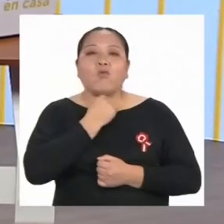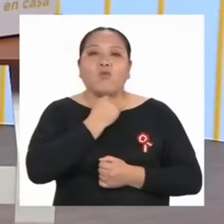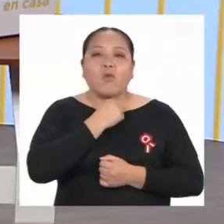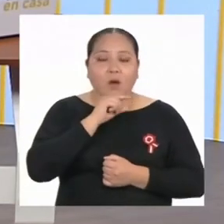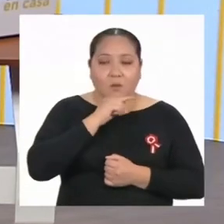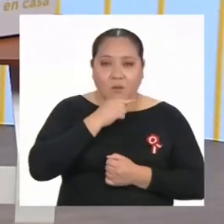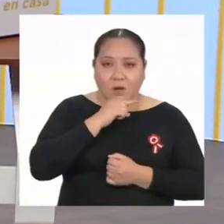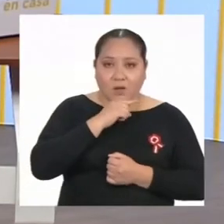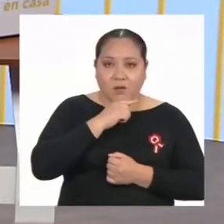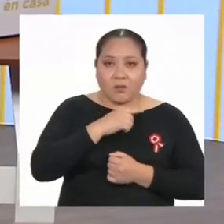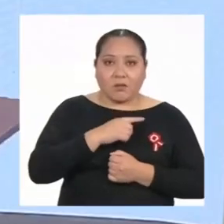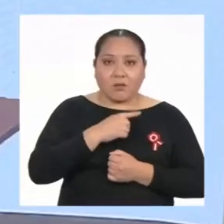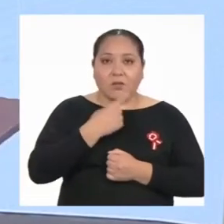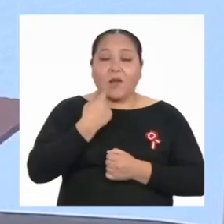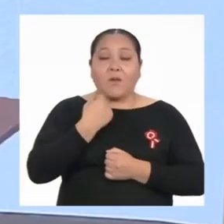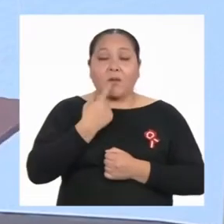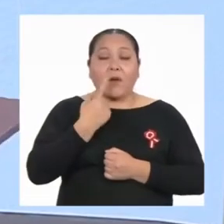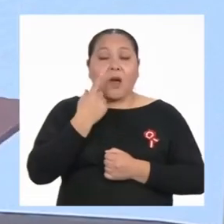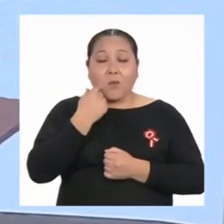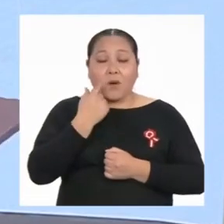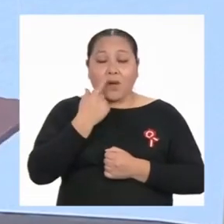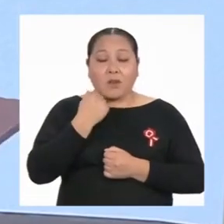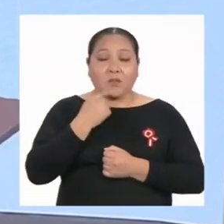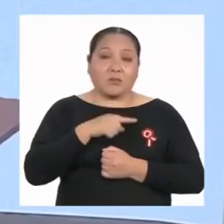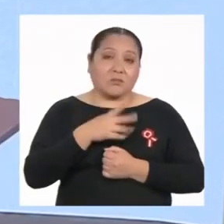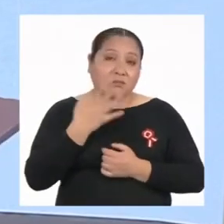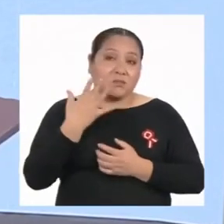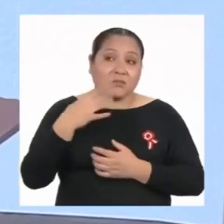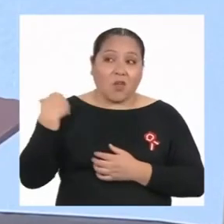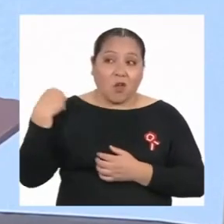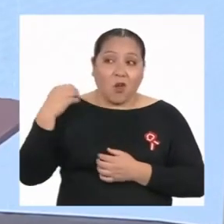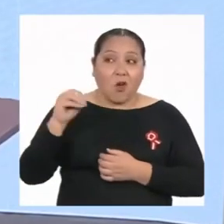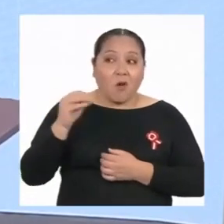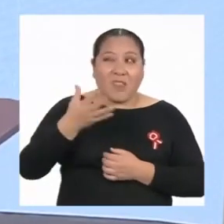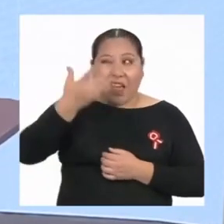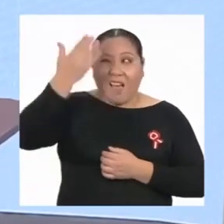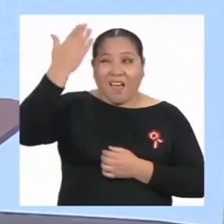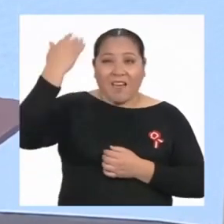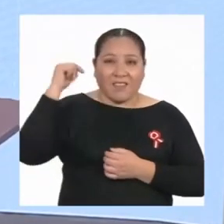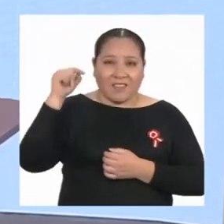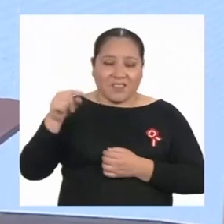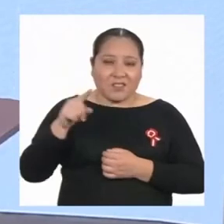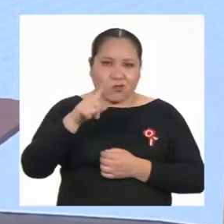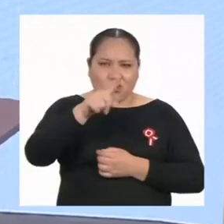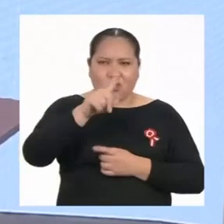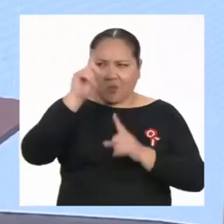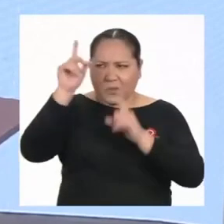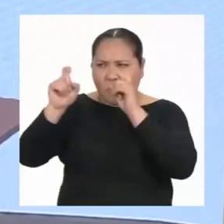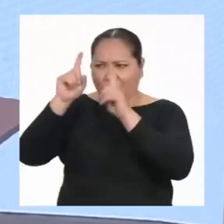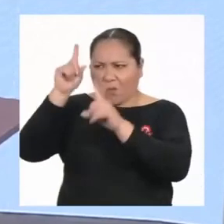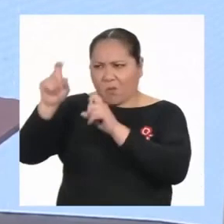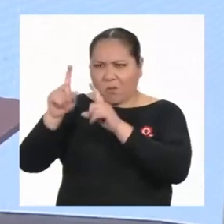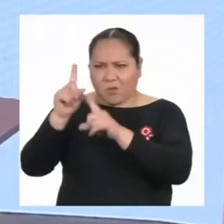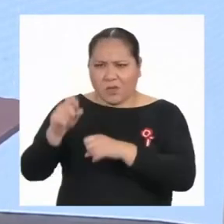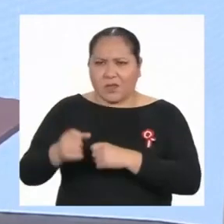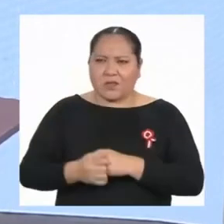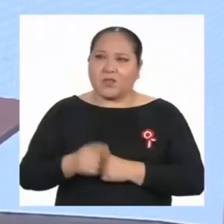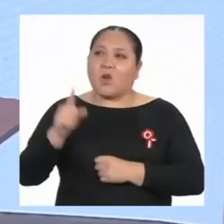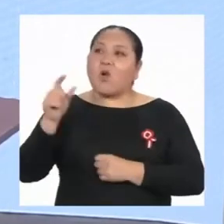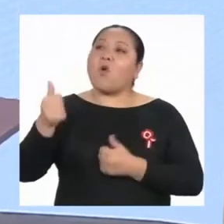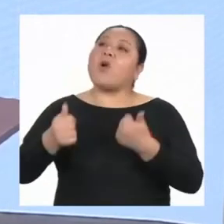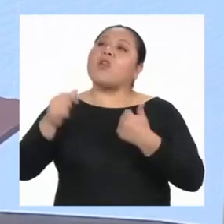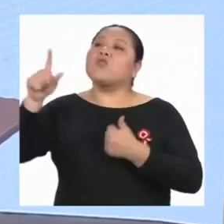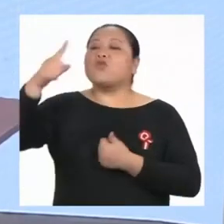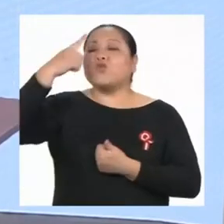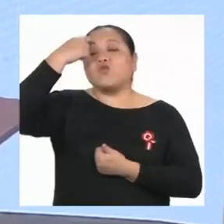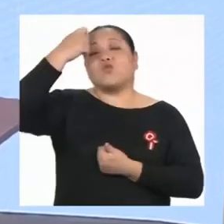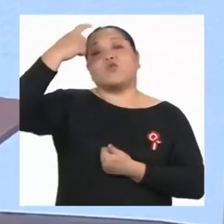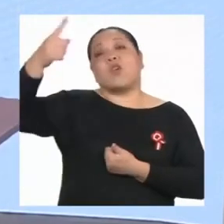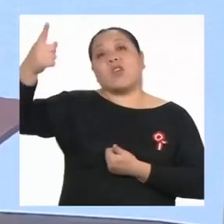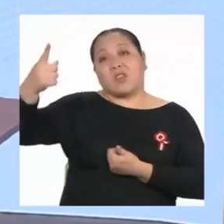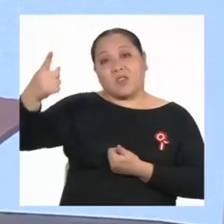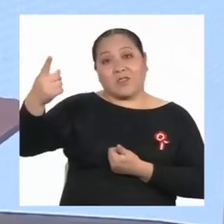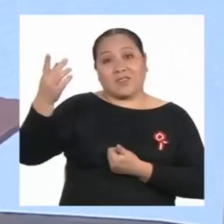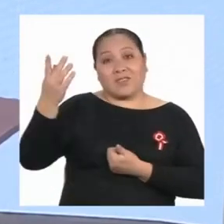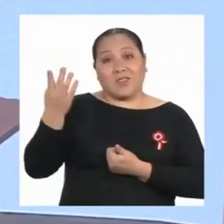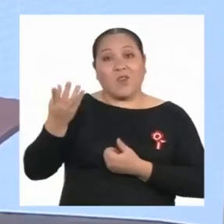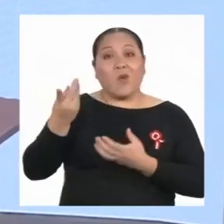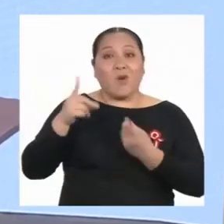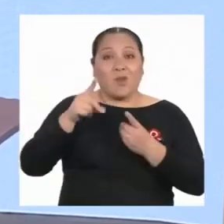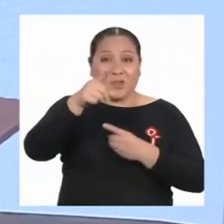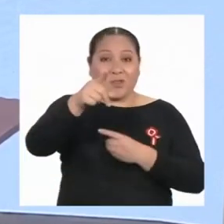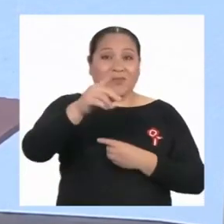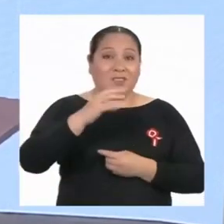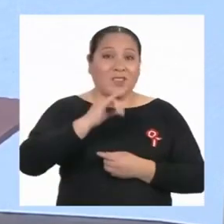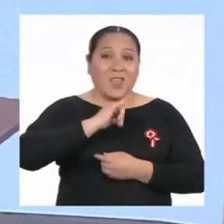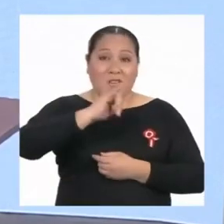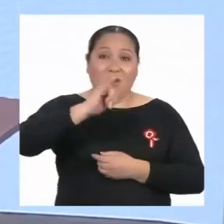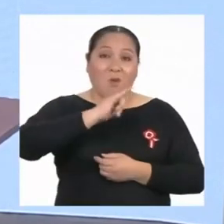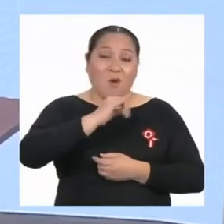como nosotros. ¿Qué tal si los entrevistas y les preguntas qué sueños tenían cuando tenían tu edad?